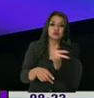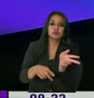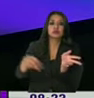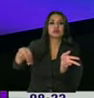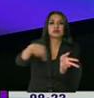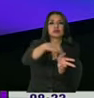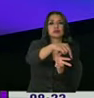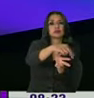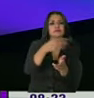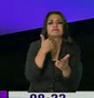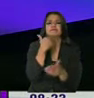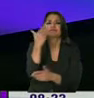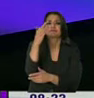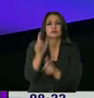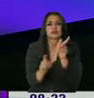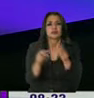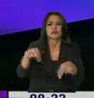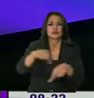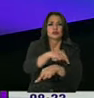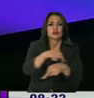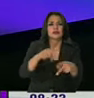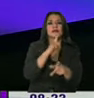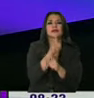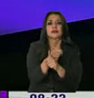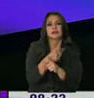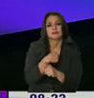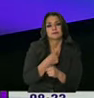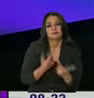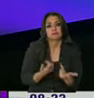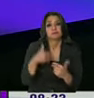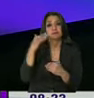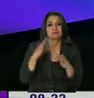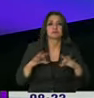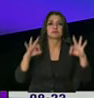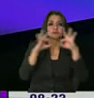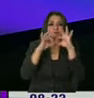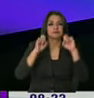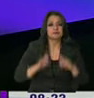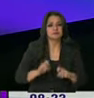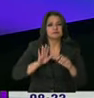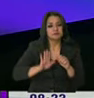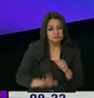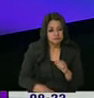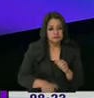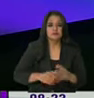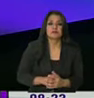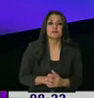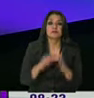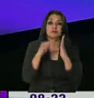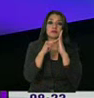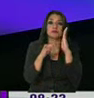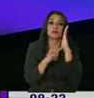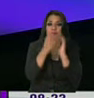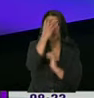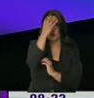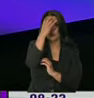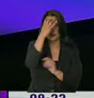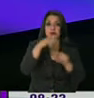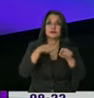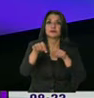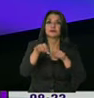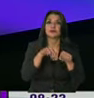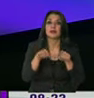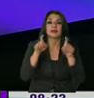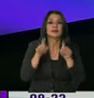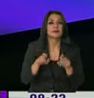y le vale el peatón, pues a mí me están dando paso. Ahí también tiene que frenar. En fin, normas de educación que de alguna manera, mial y